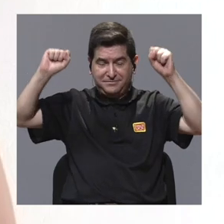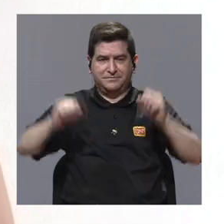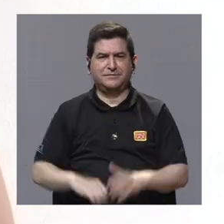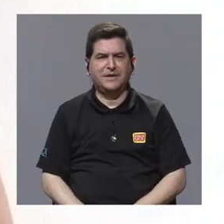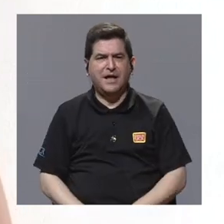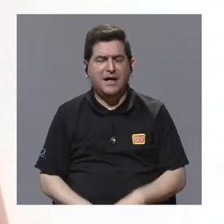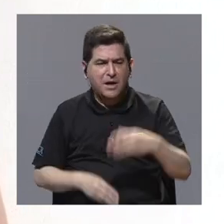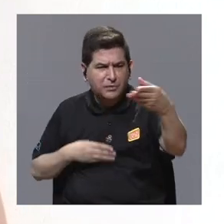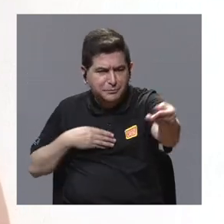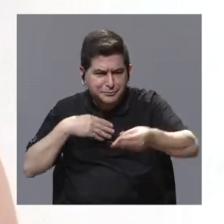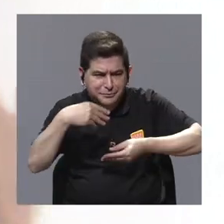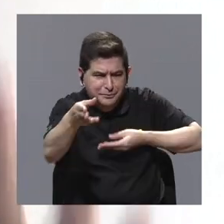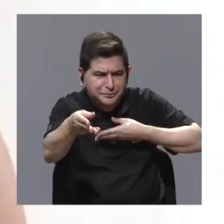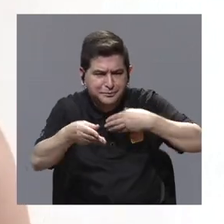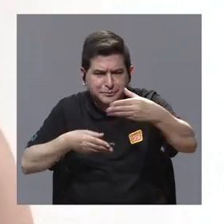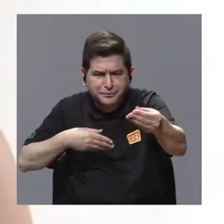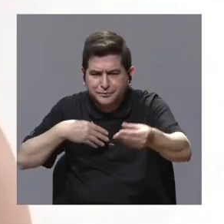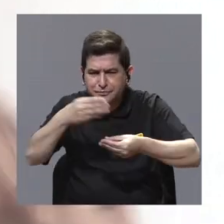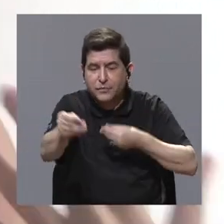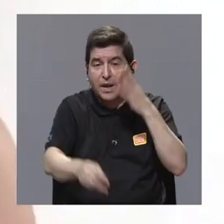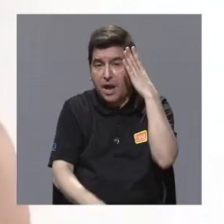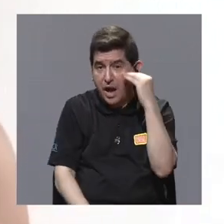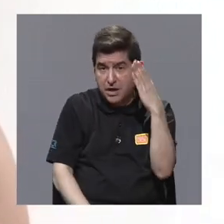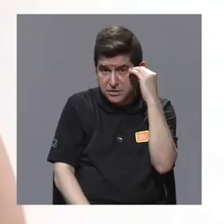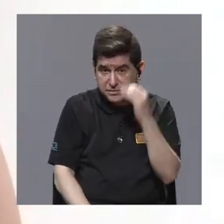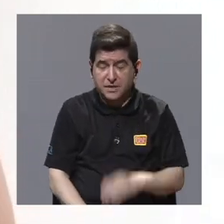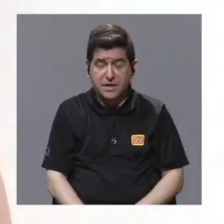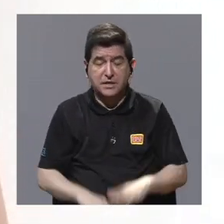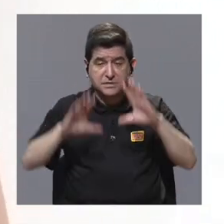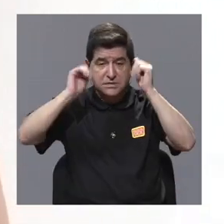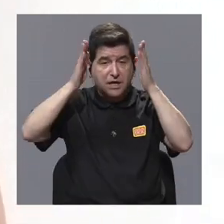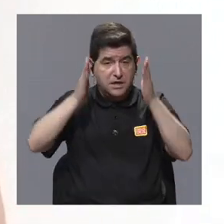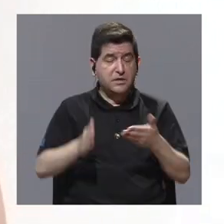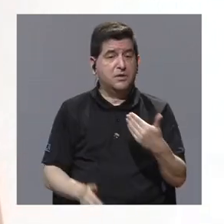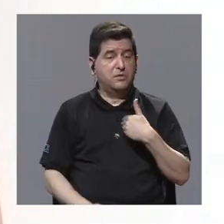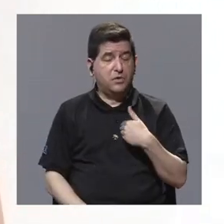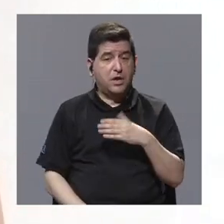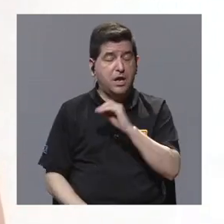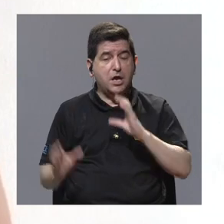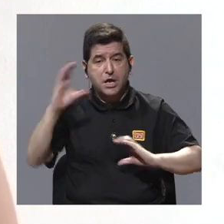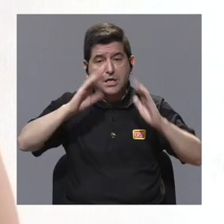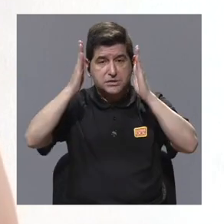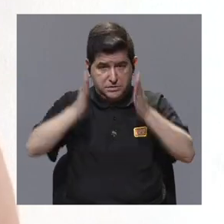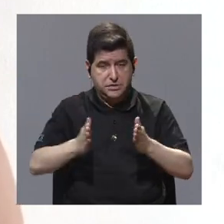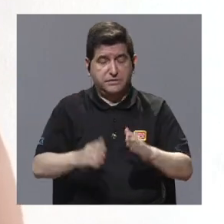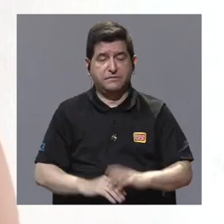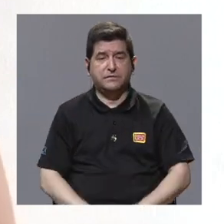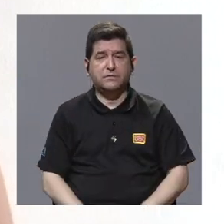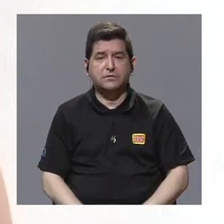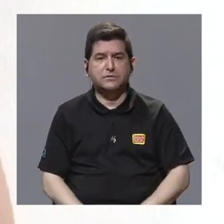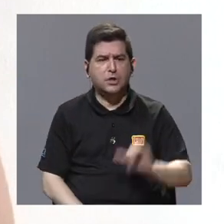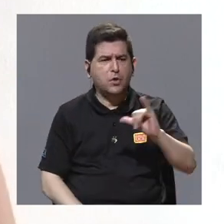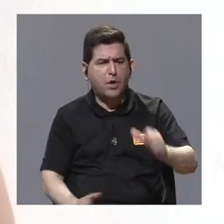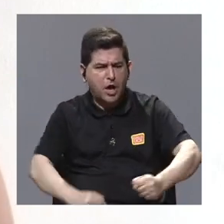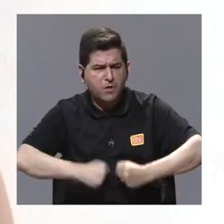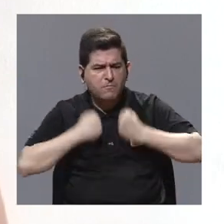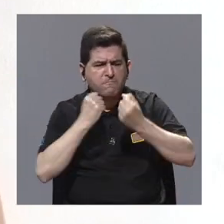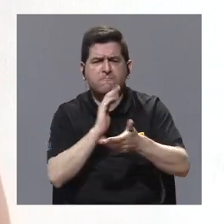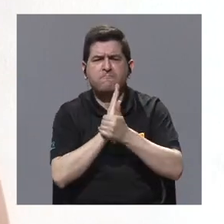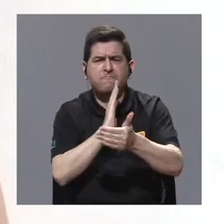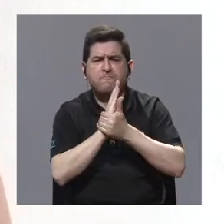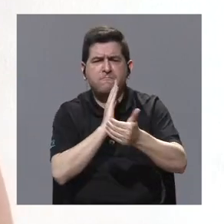intercambiar experiencias entre diplomáticos y científicos y científicas, fortalecer